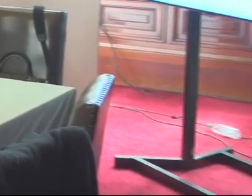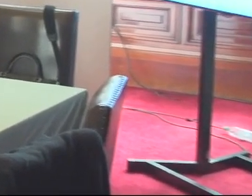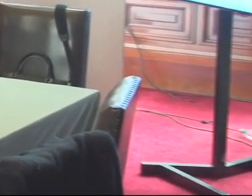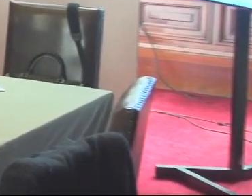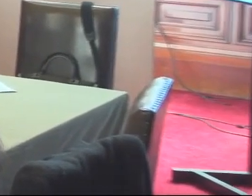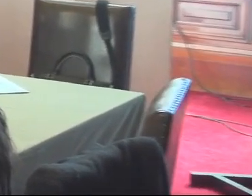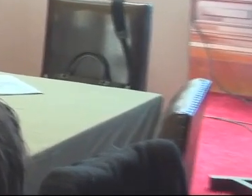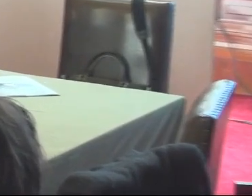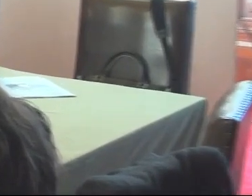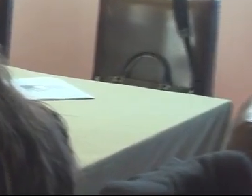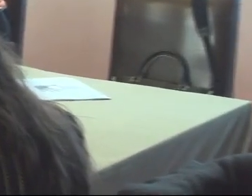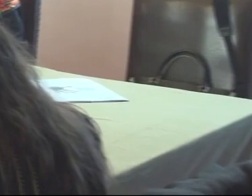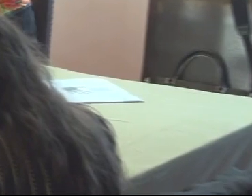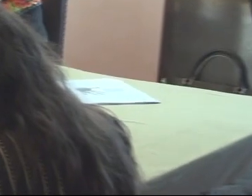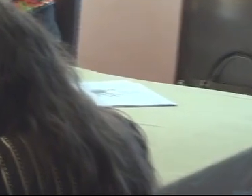audiencias del día.